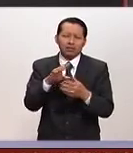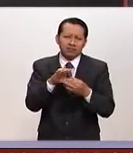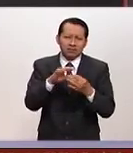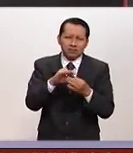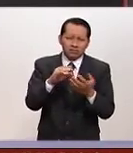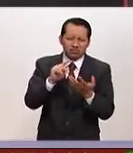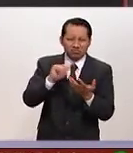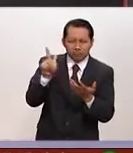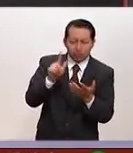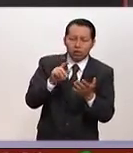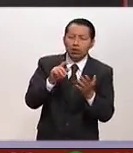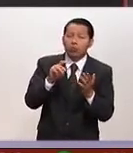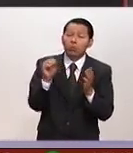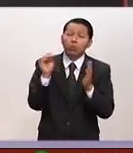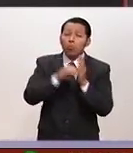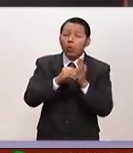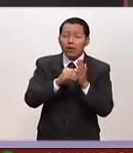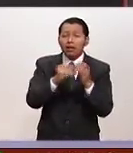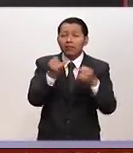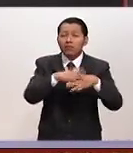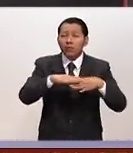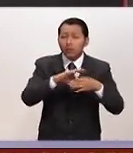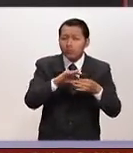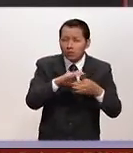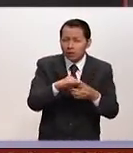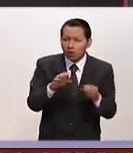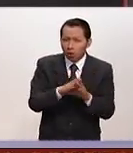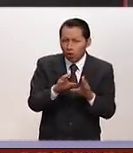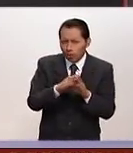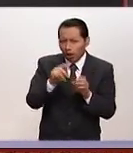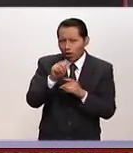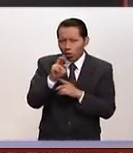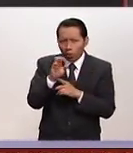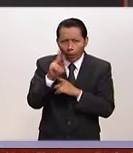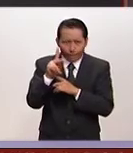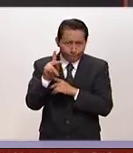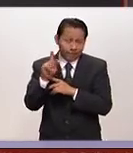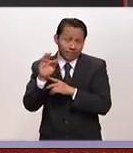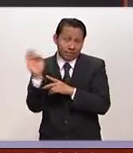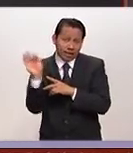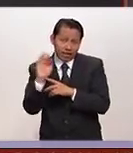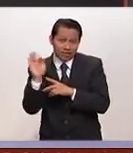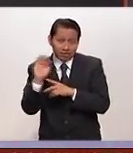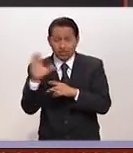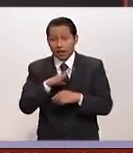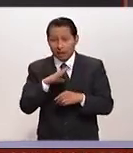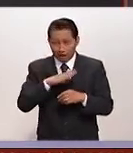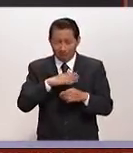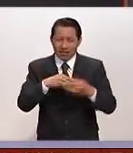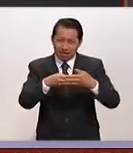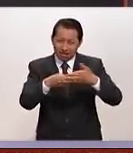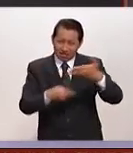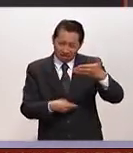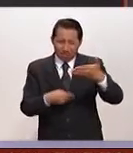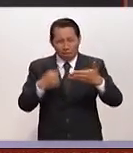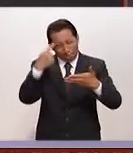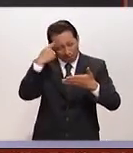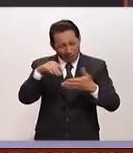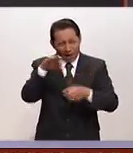que no nos extrañemos de que este tipo de personajes como Trump estén en la palestra y que puedan incluso